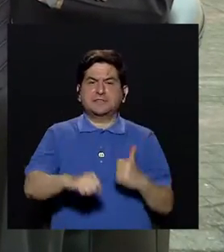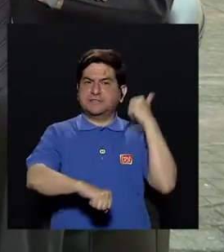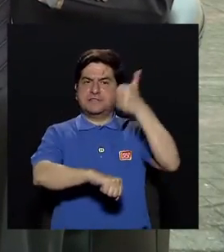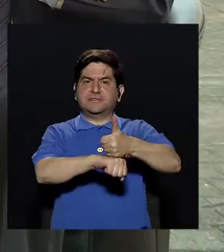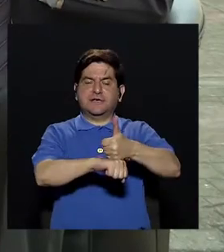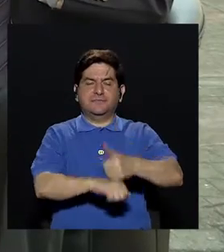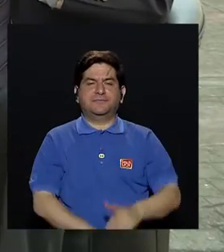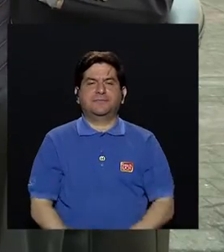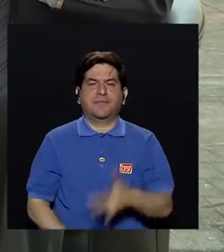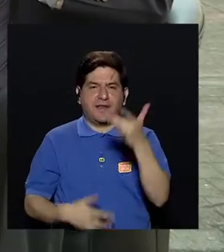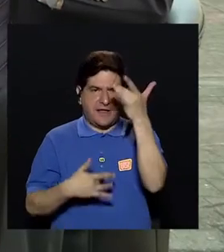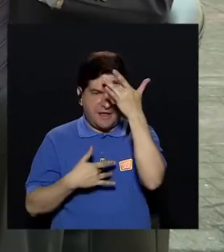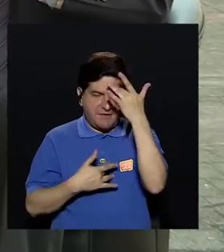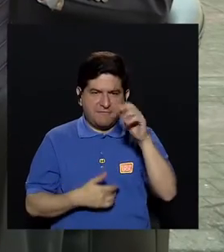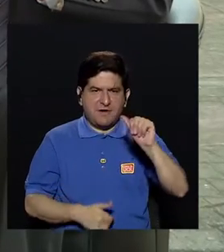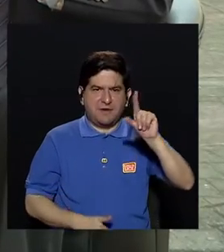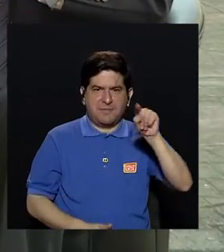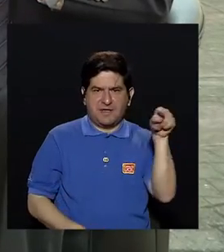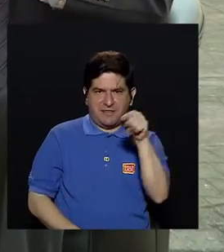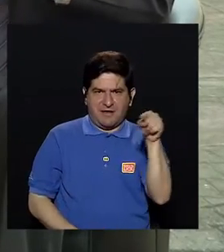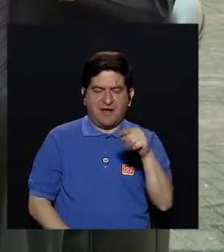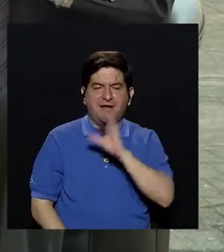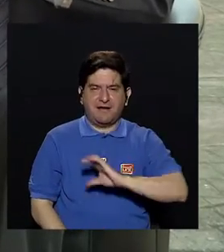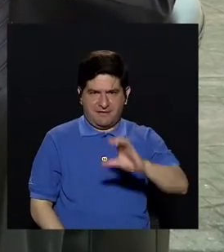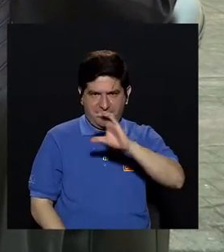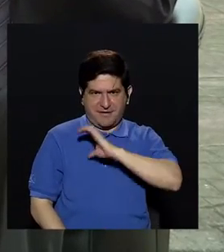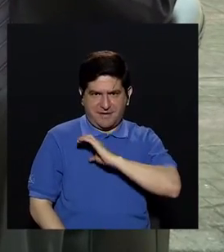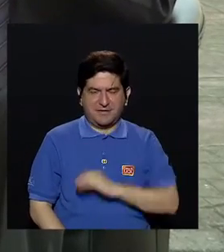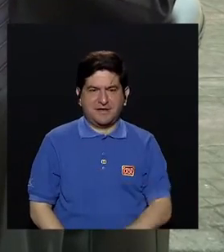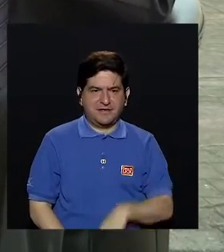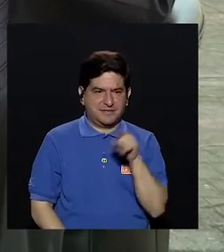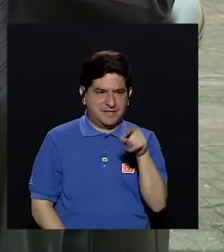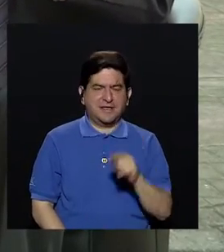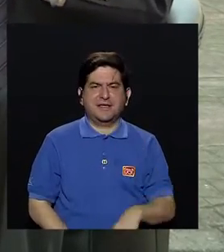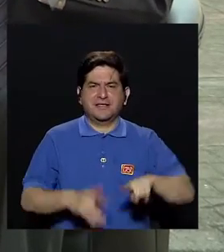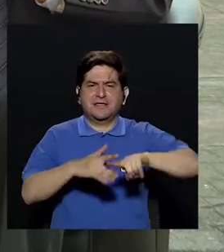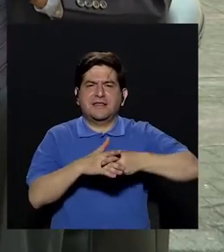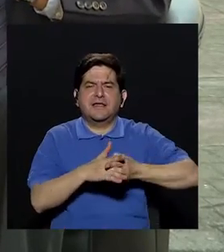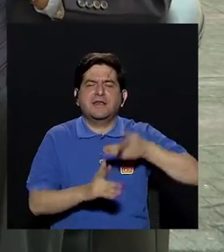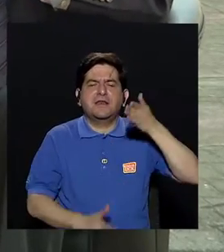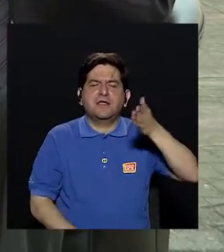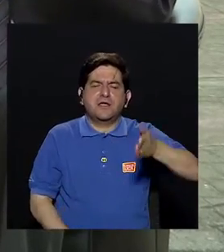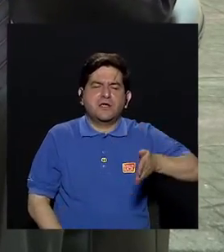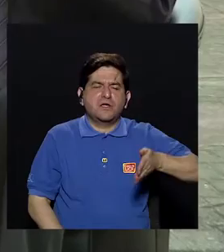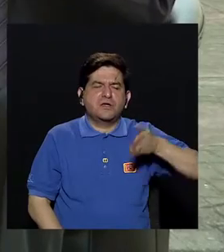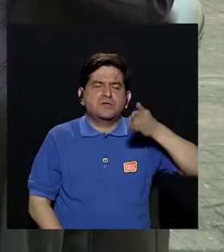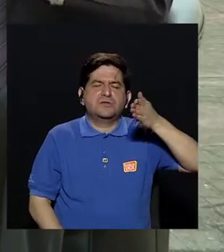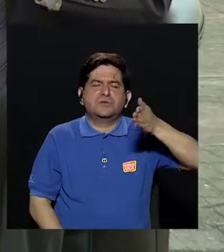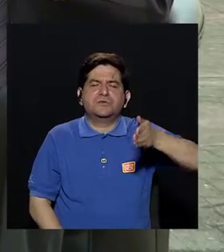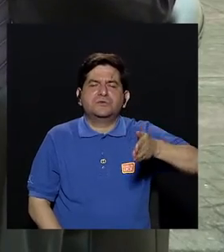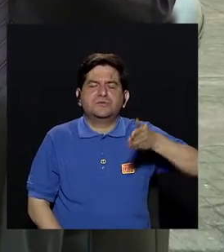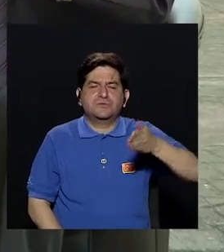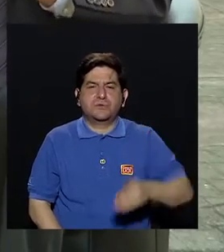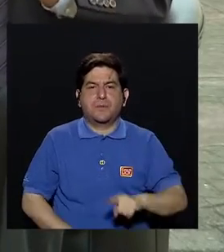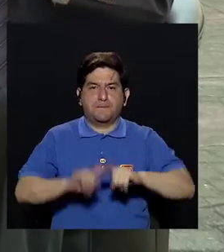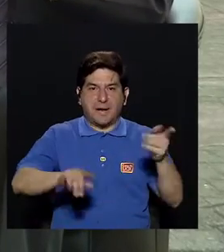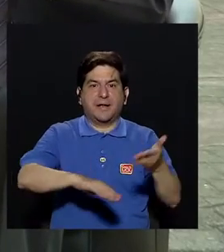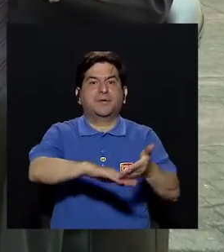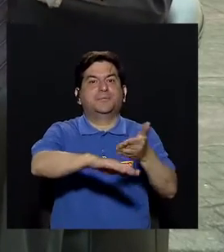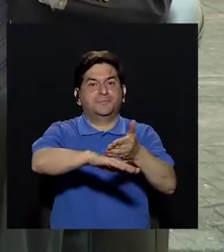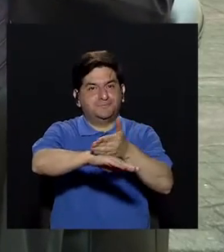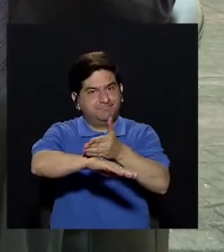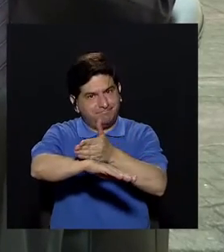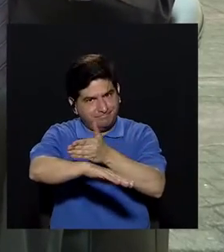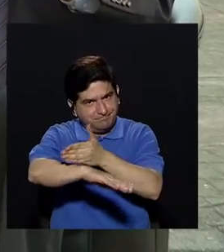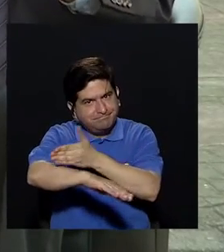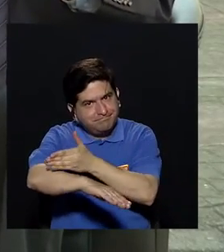plenamente instaurado? La enfermedad de Alzheimer se caracteriza por ser de inicio lento y curso lento progresivo.